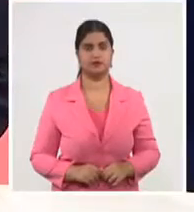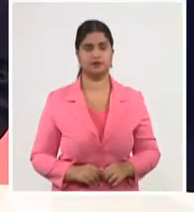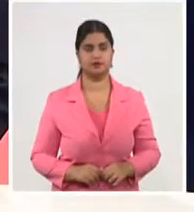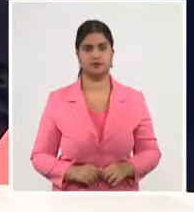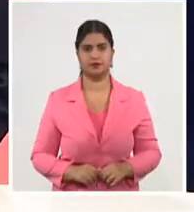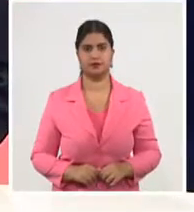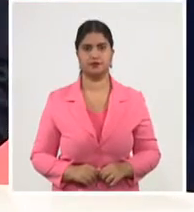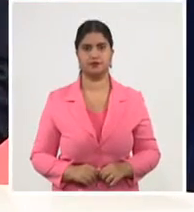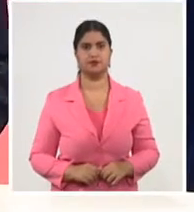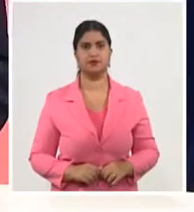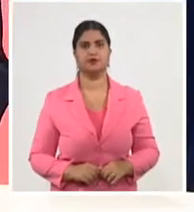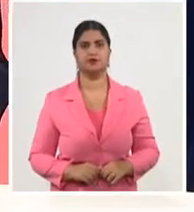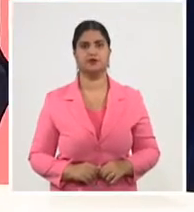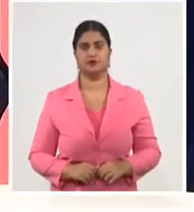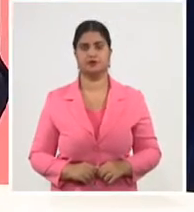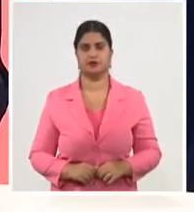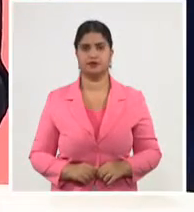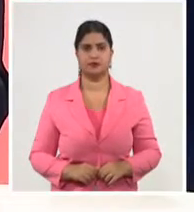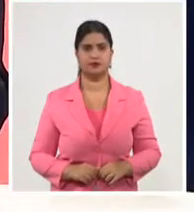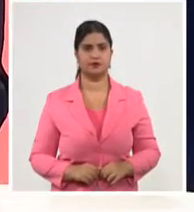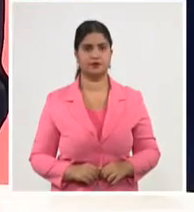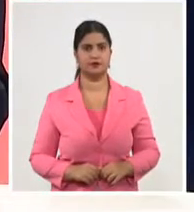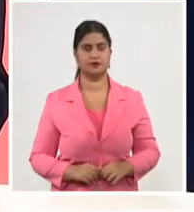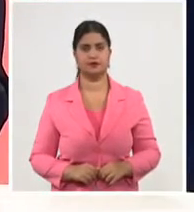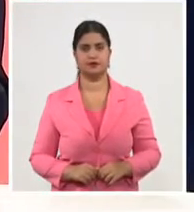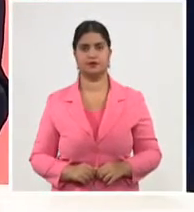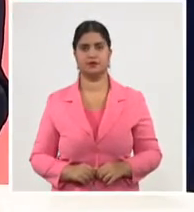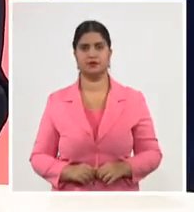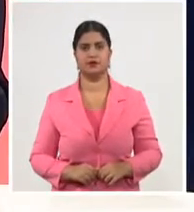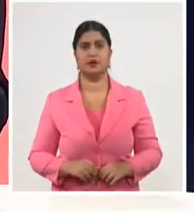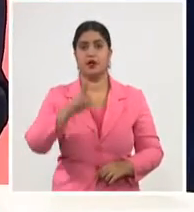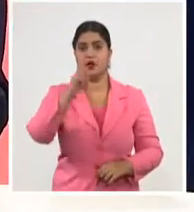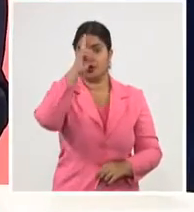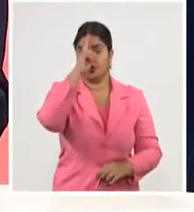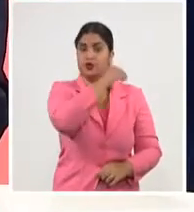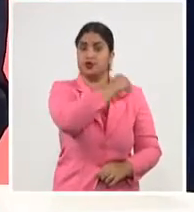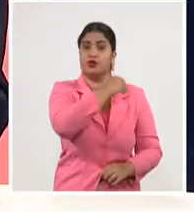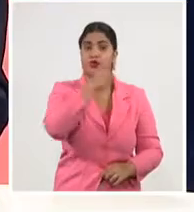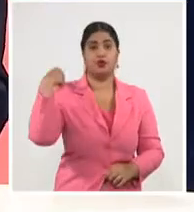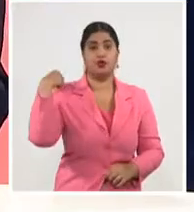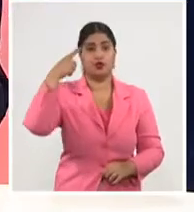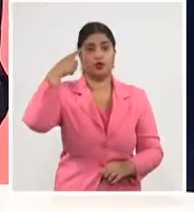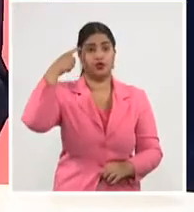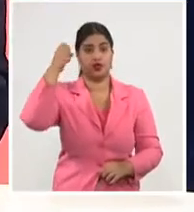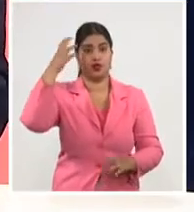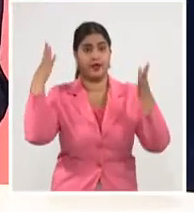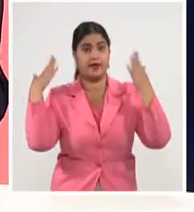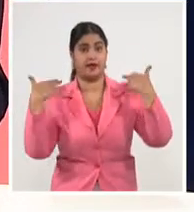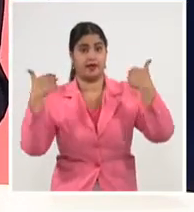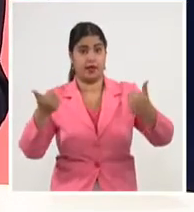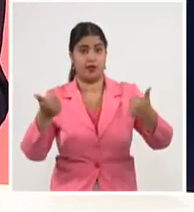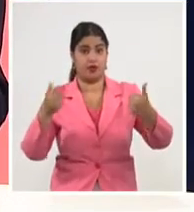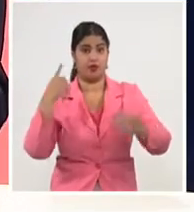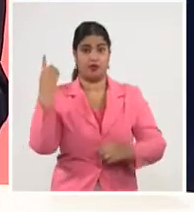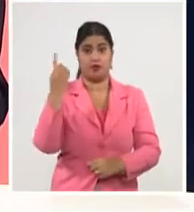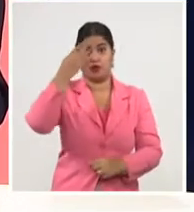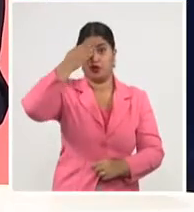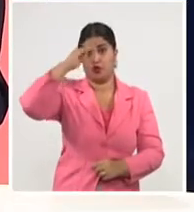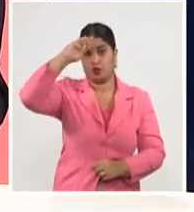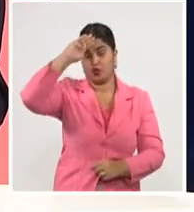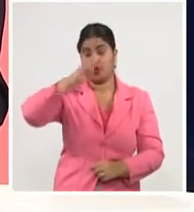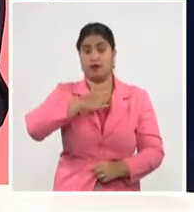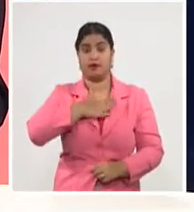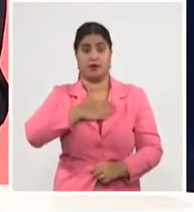El director nacional de epidemiología del Ministerio de Salud Pública, doctor Francisco Durán García, informó en conferencia de prensa que Cuba